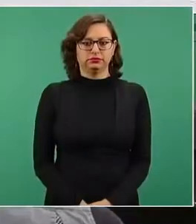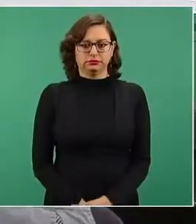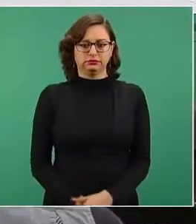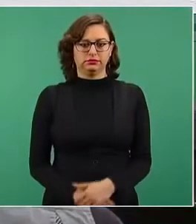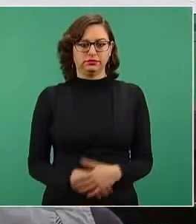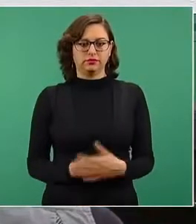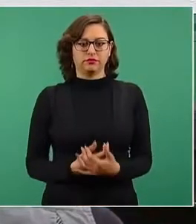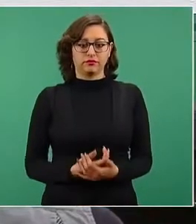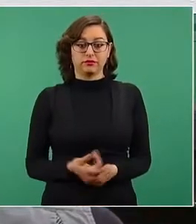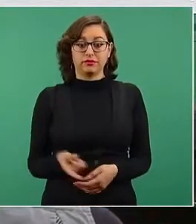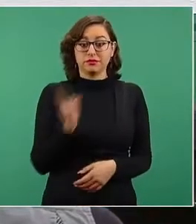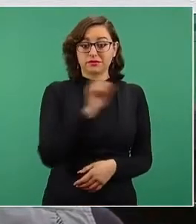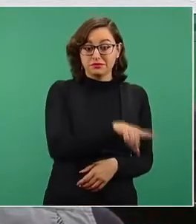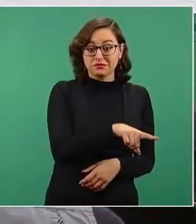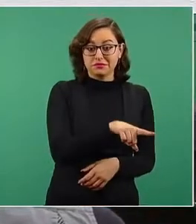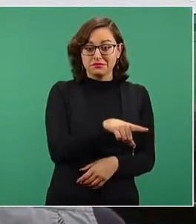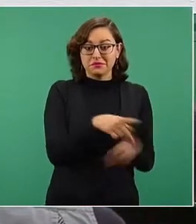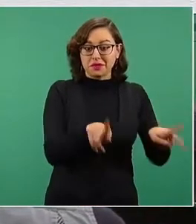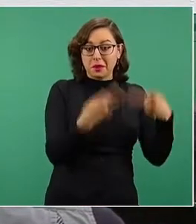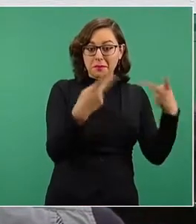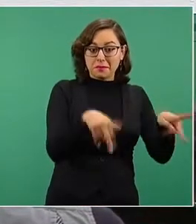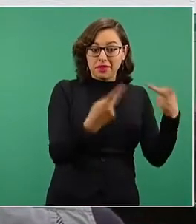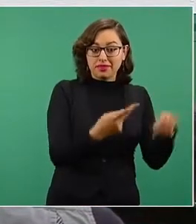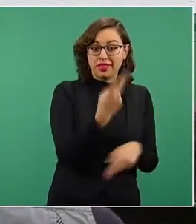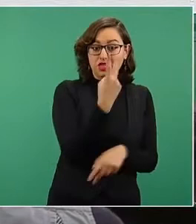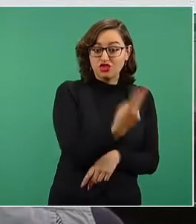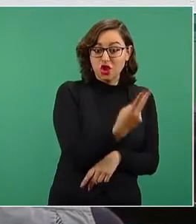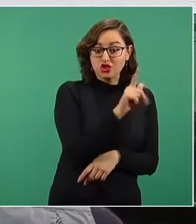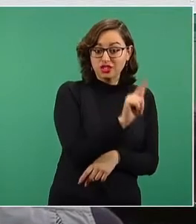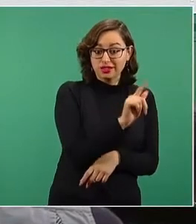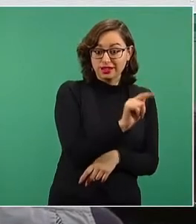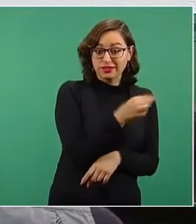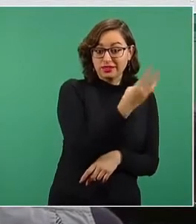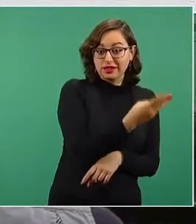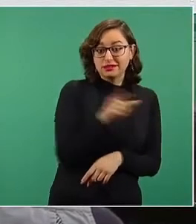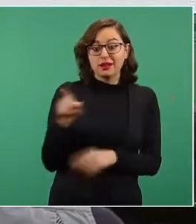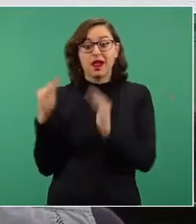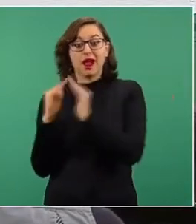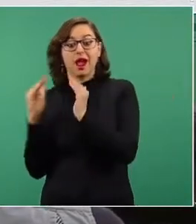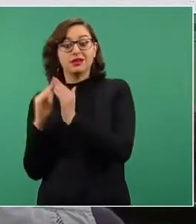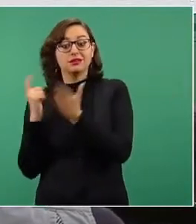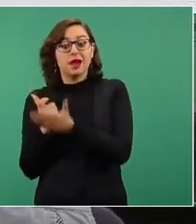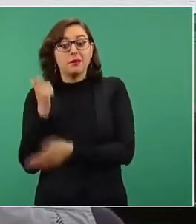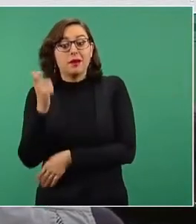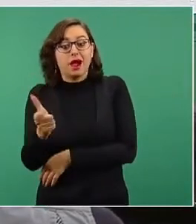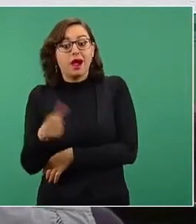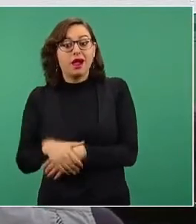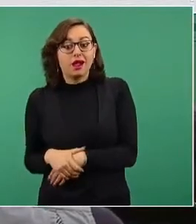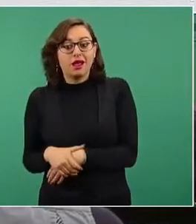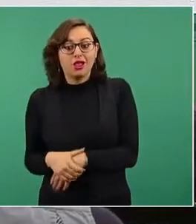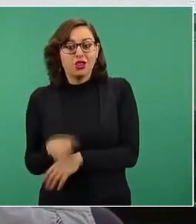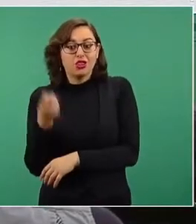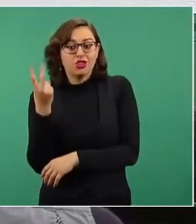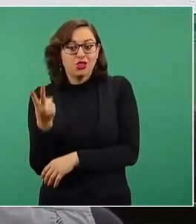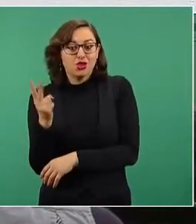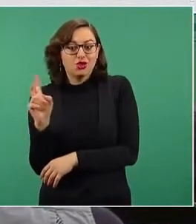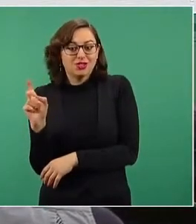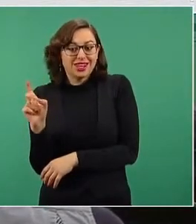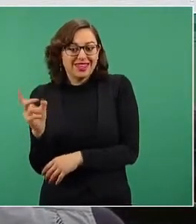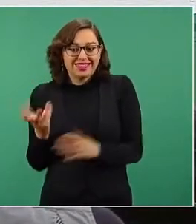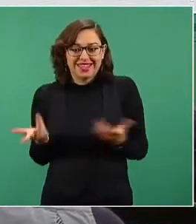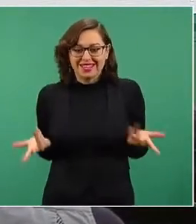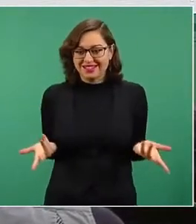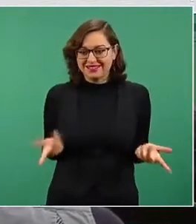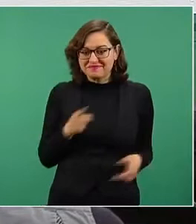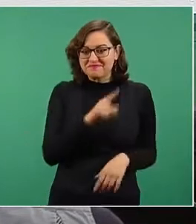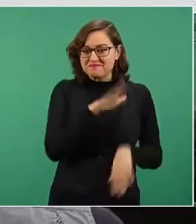A los señores. ¿Es barata entonces la energía eólica? La CFE lleva esta energía desde la central eólica a toda la región oaxaqueña por un costo